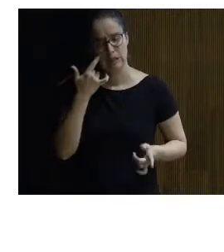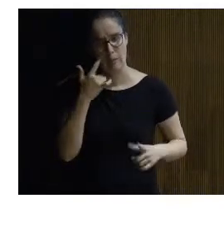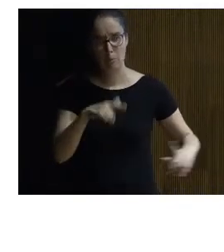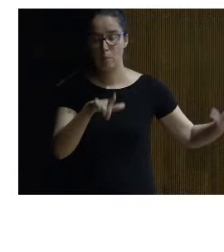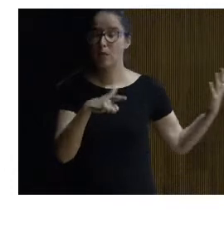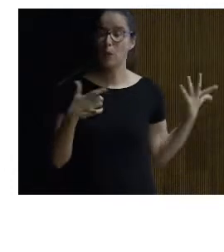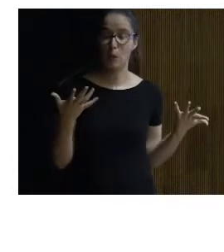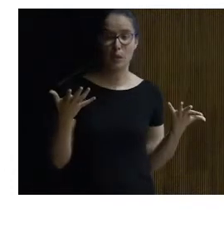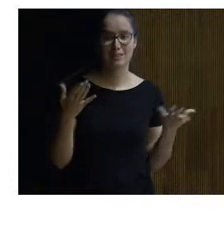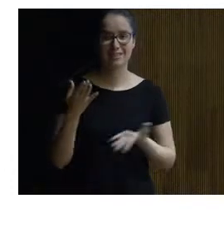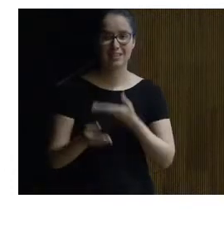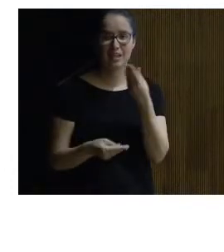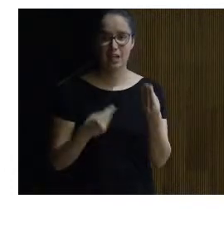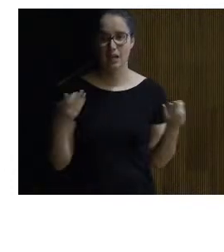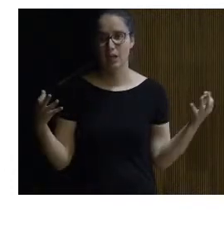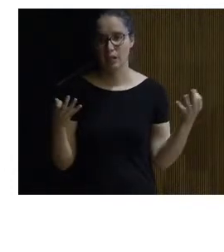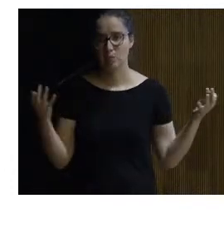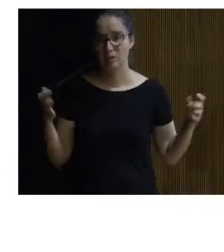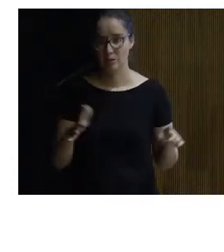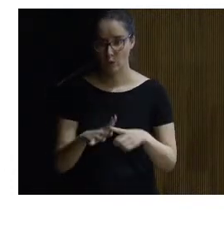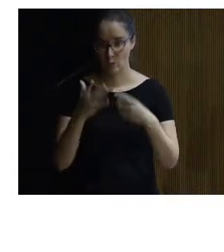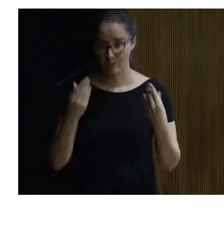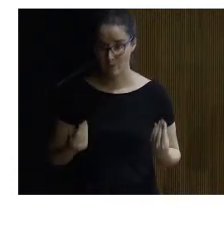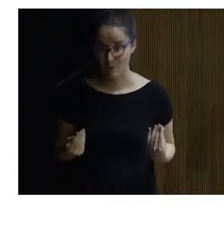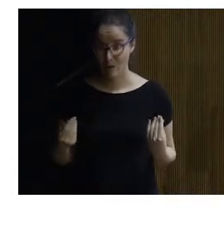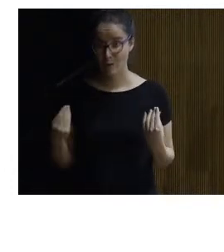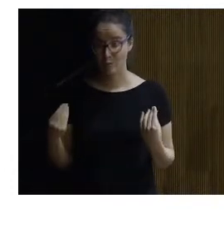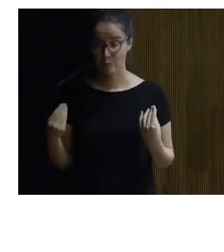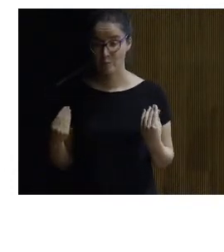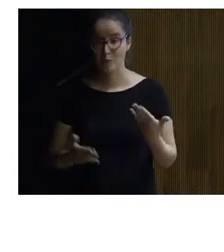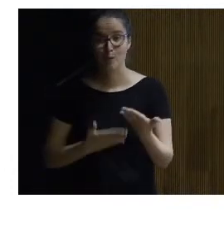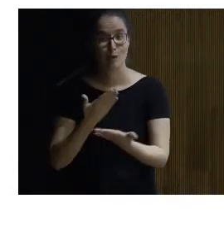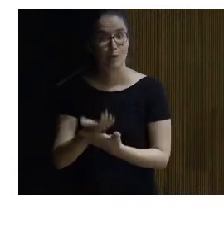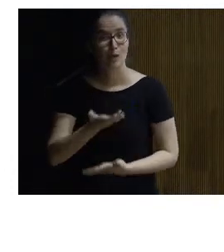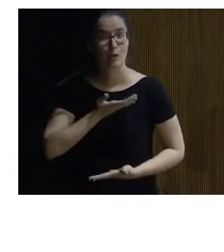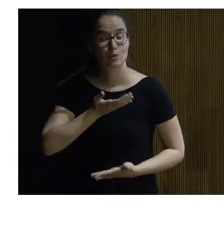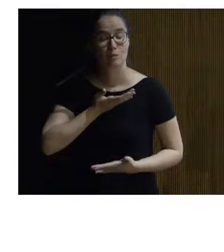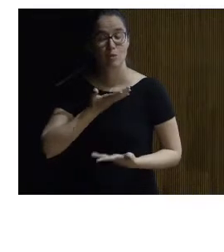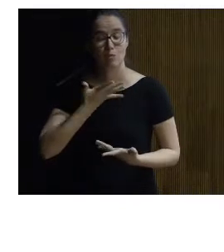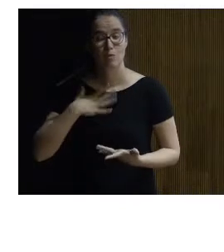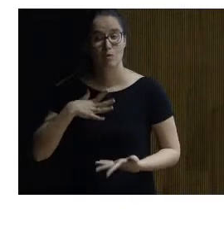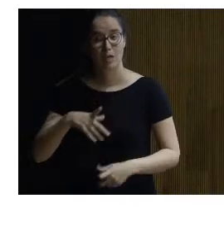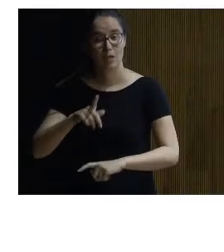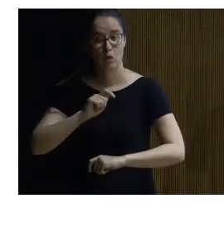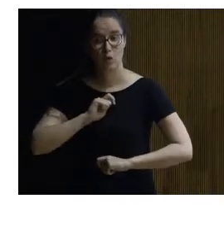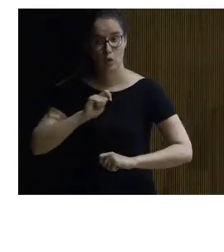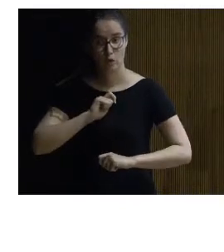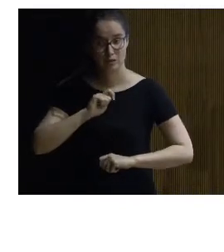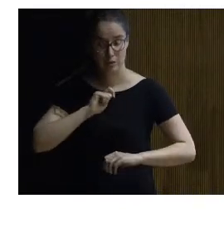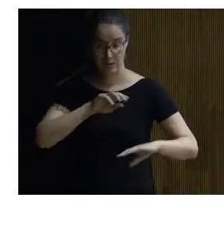y entonces bueno pues lo que hicimos nosotros en este caso fue pedir al ayuntamiento que nos proporcionase un levantamiento